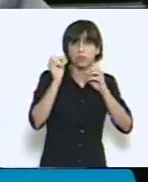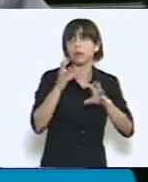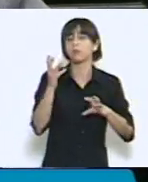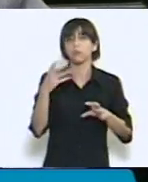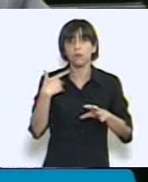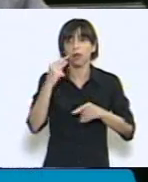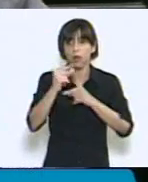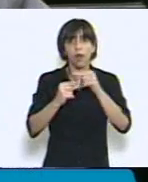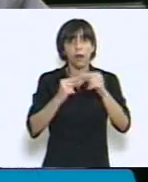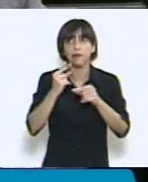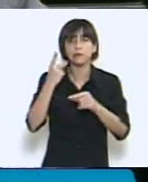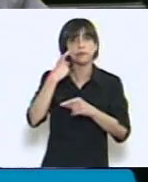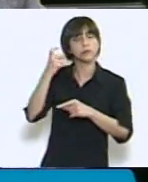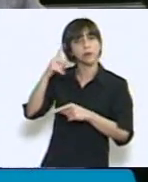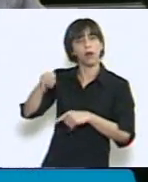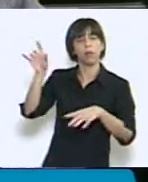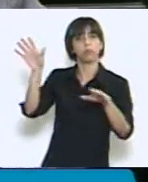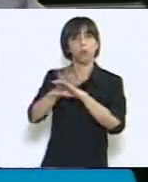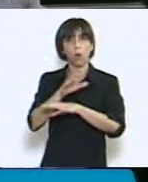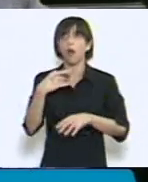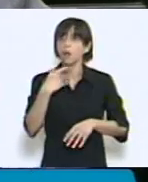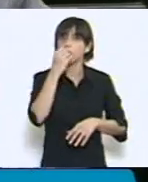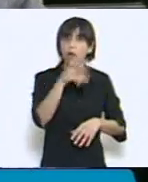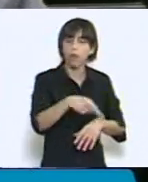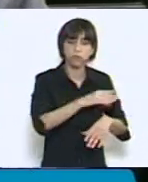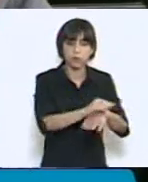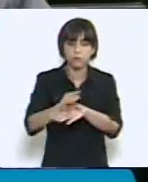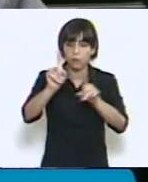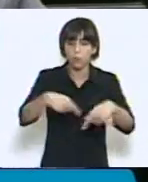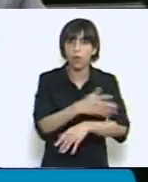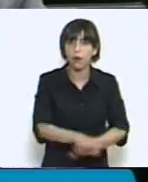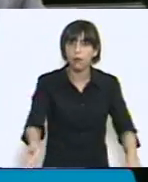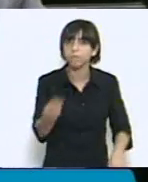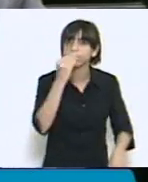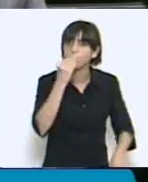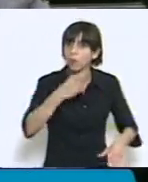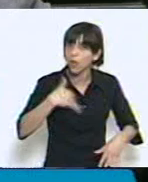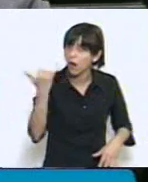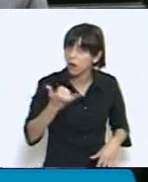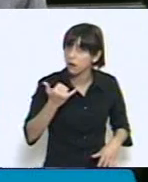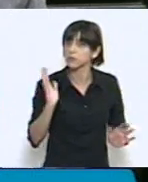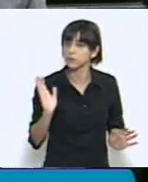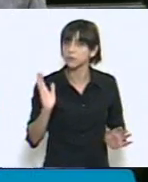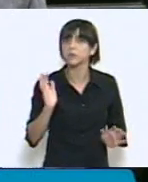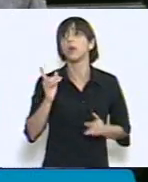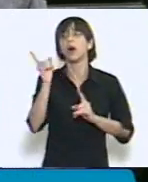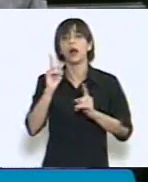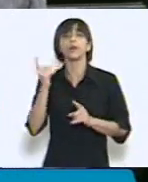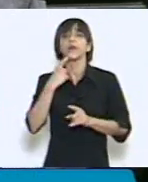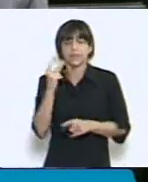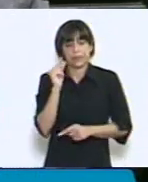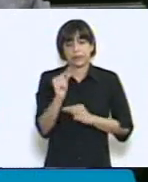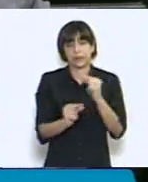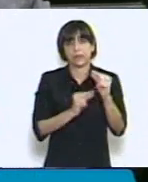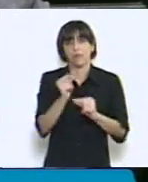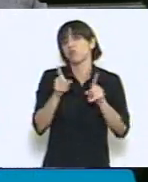para implementar esta necesidad de garantizar la seguridad alimentaria, que primero empezó por una decisión política, que empezaba que había que hacerlo gradual, como lo